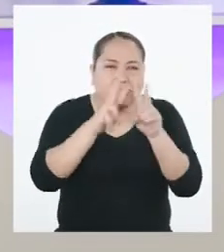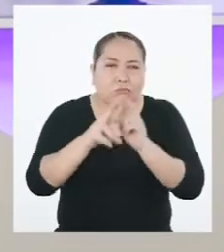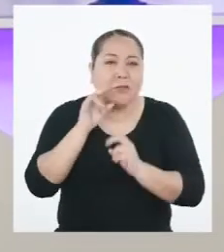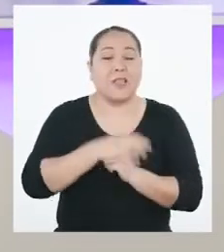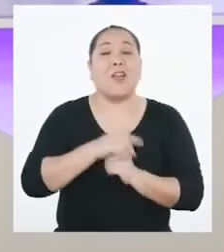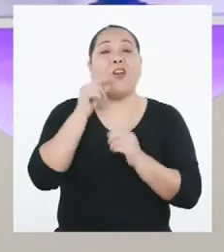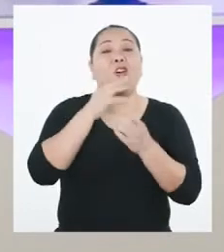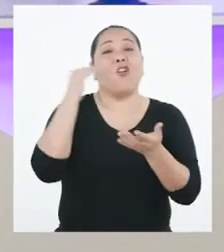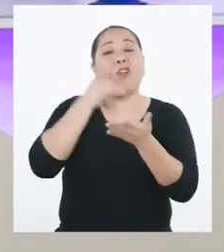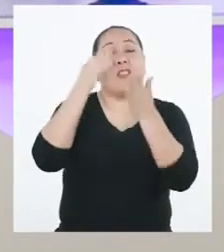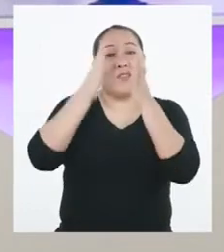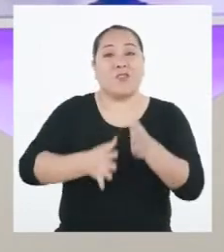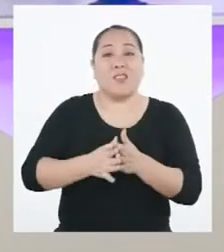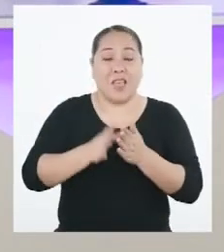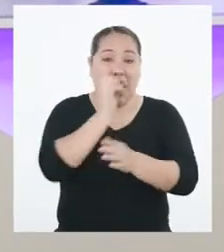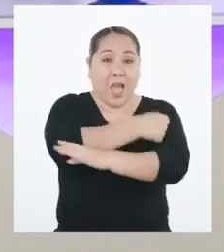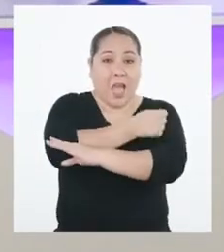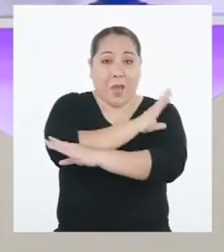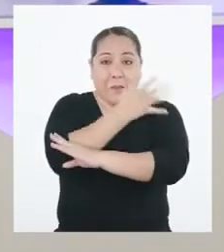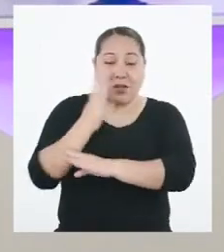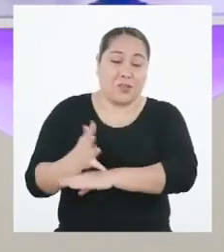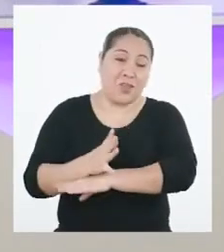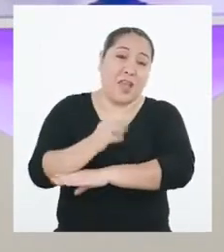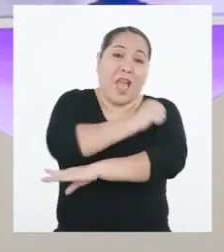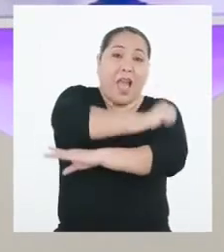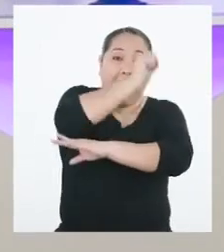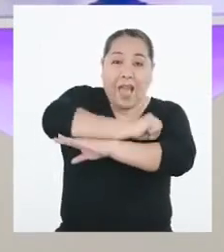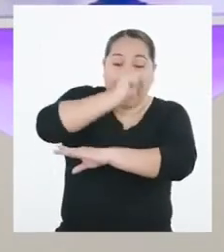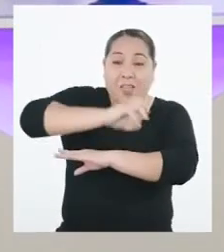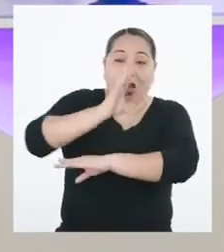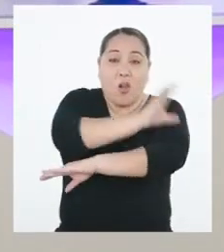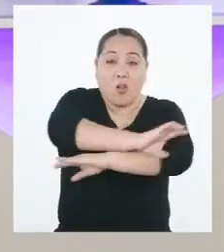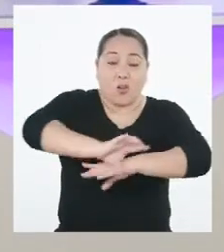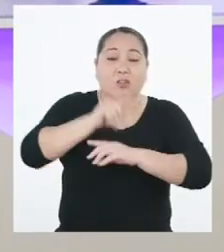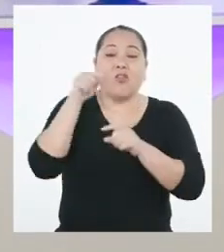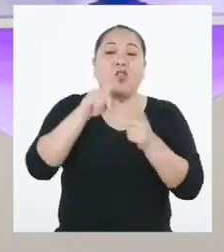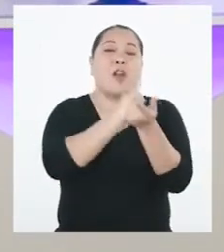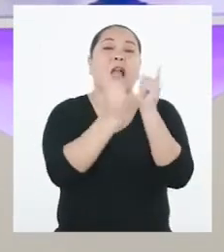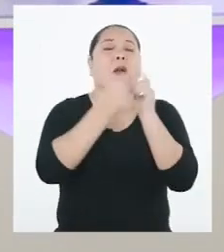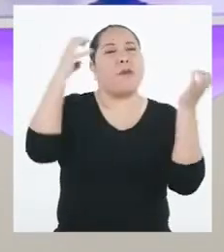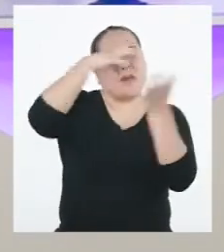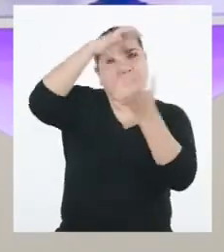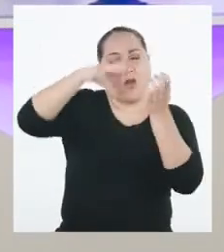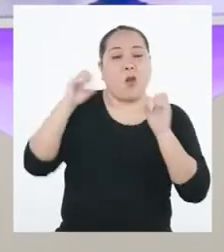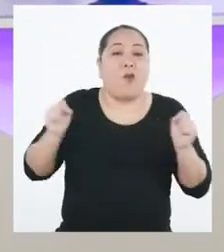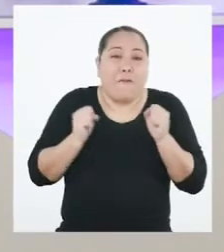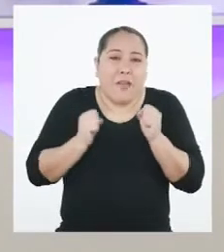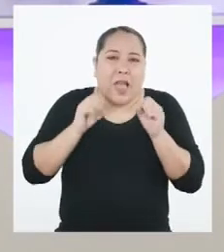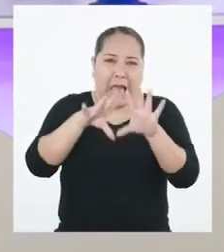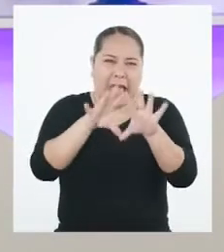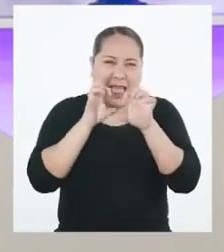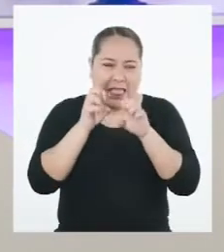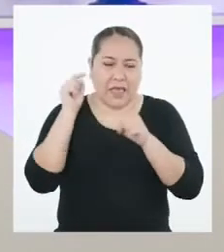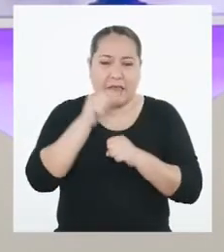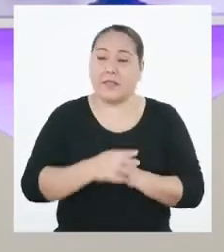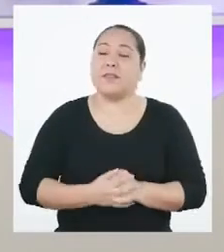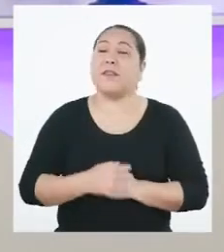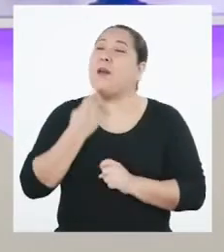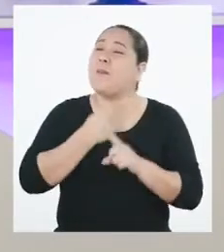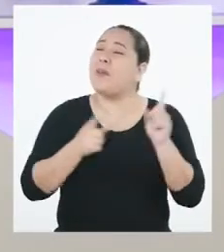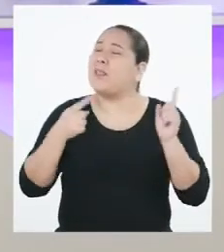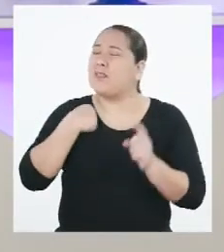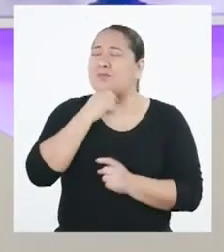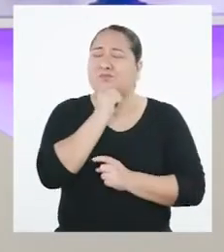con estudiantes de la Amazonía, del Ande y de la Costa sobre fenómenos climáticos, como el friaje y las heladas. Pero